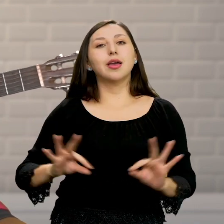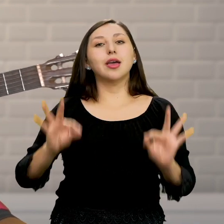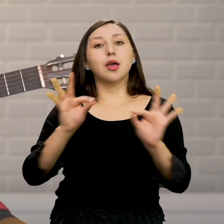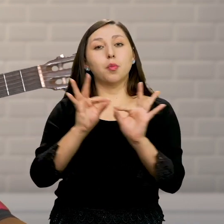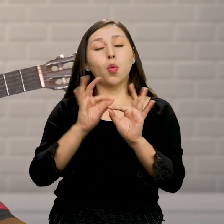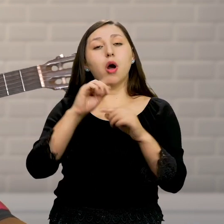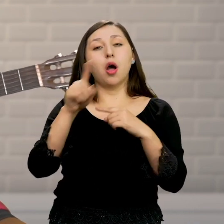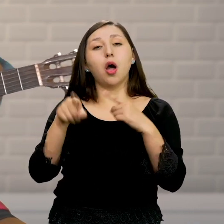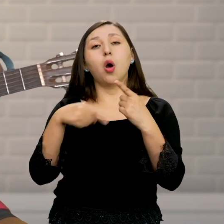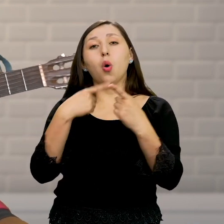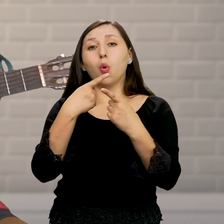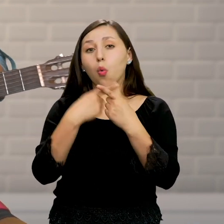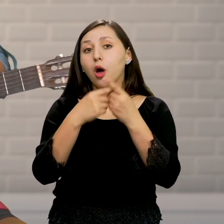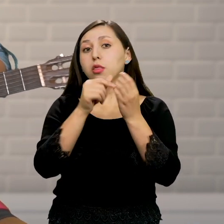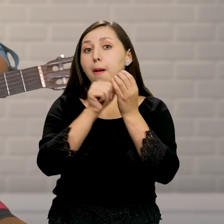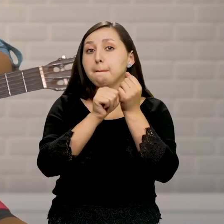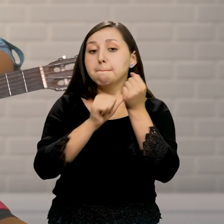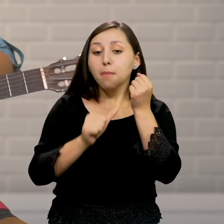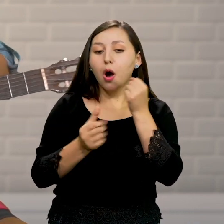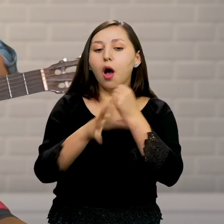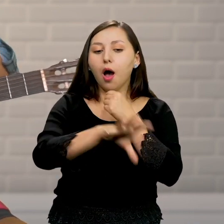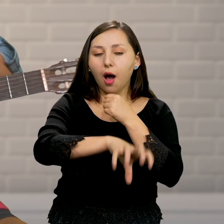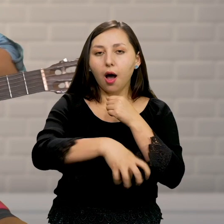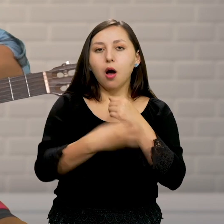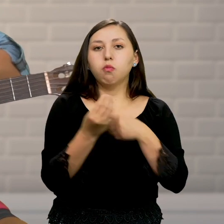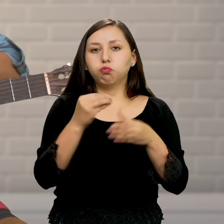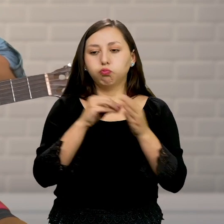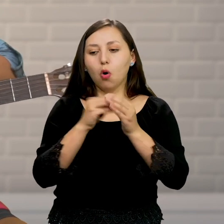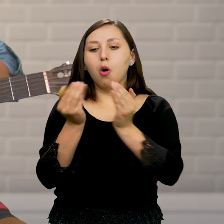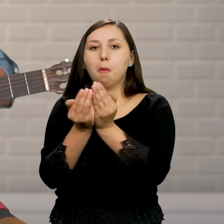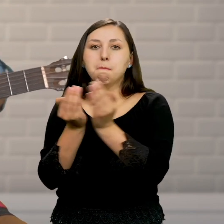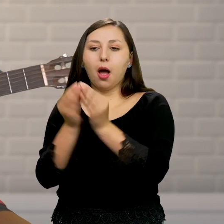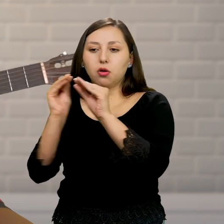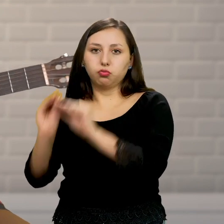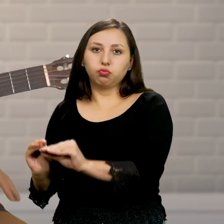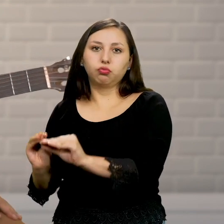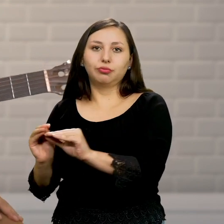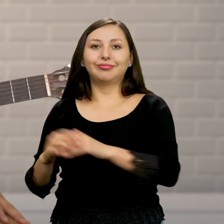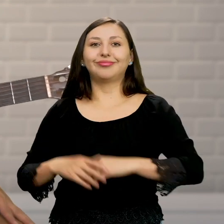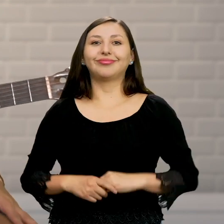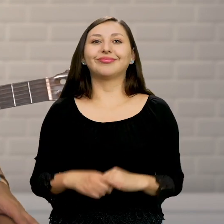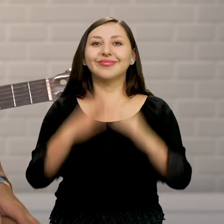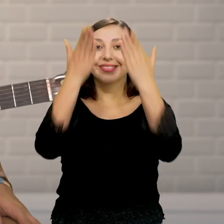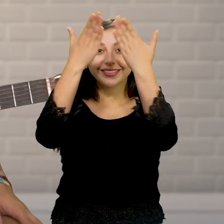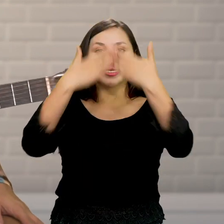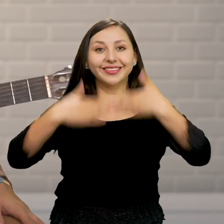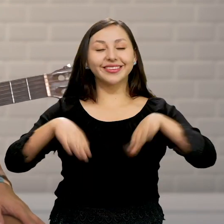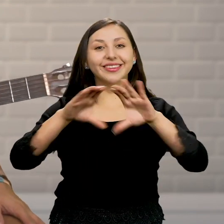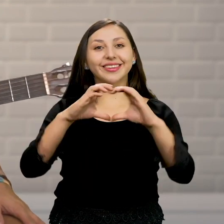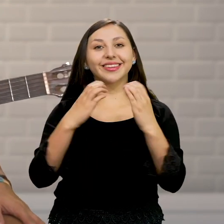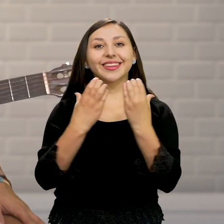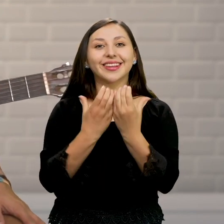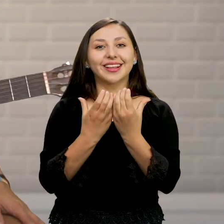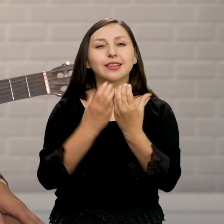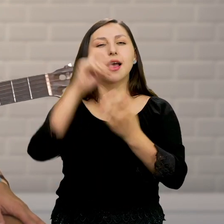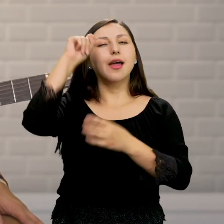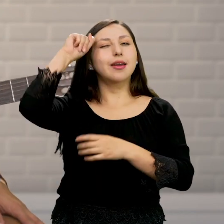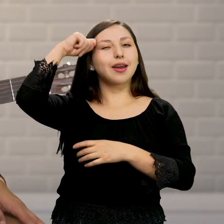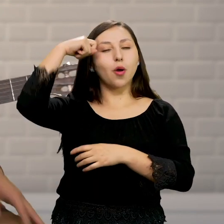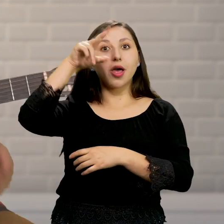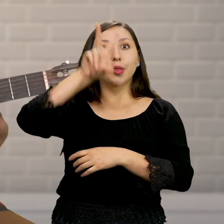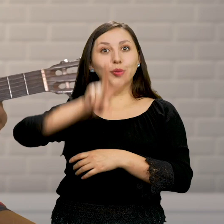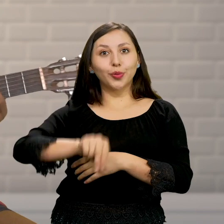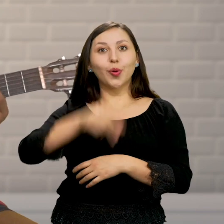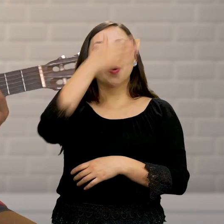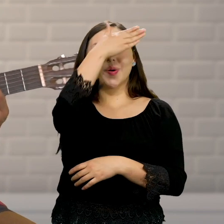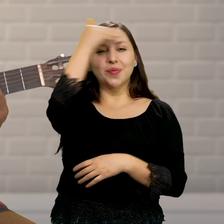supuesto La fundita biodegradable Para recoger el popó ¡Ja, ja, Nuestra superclase terminó Pero